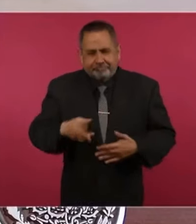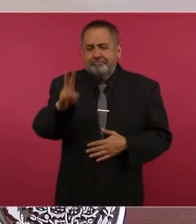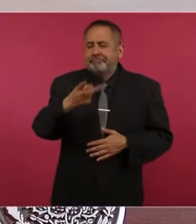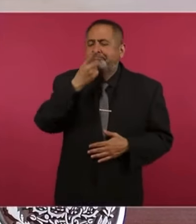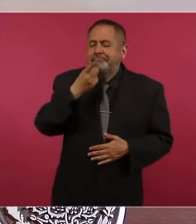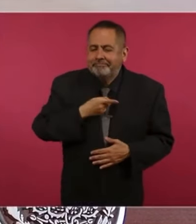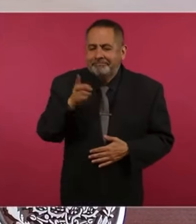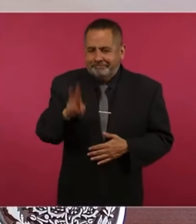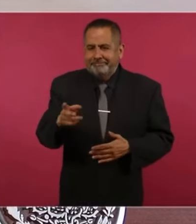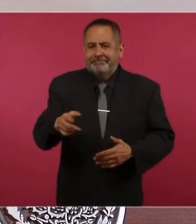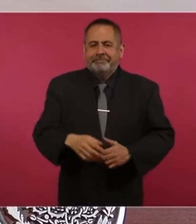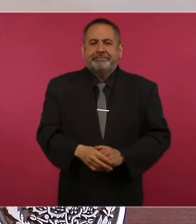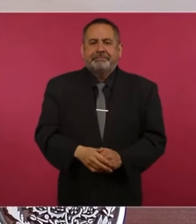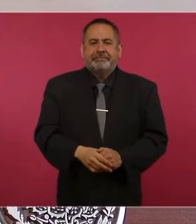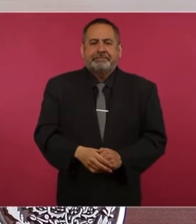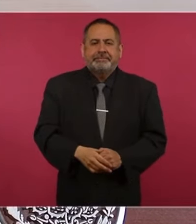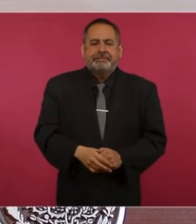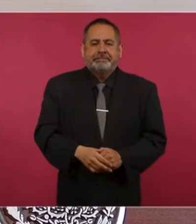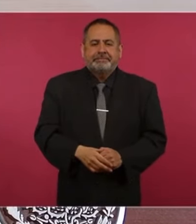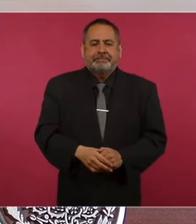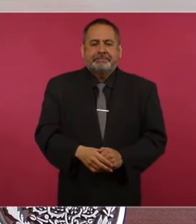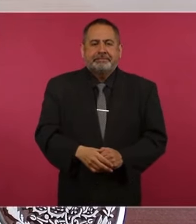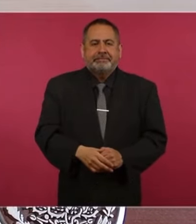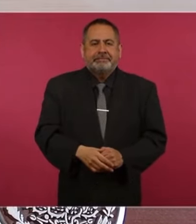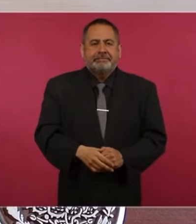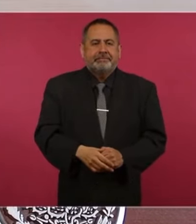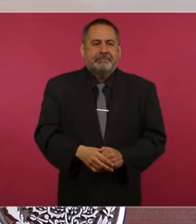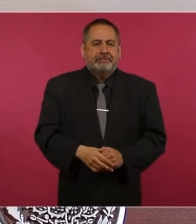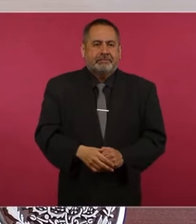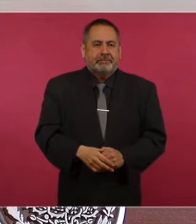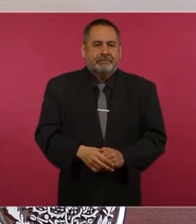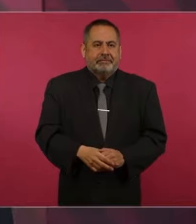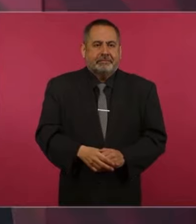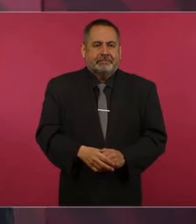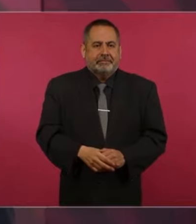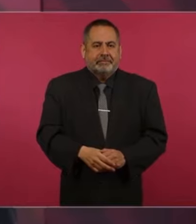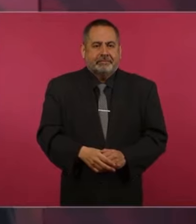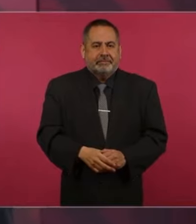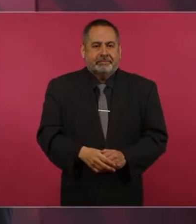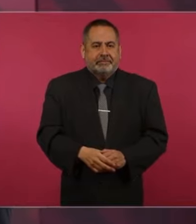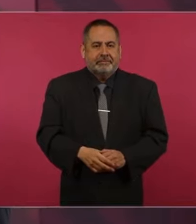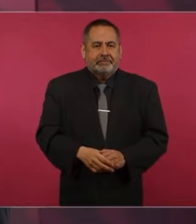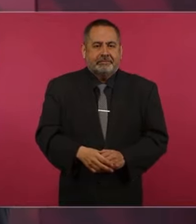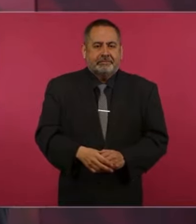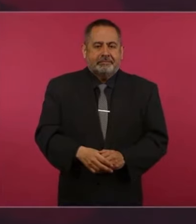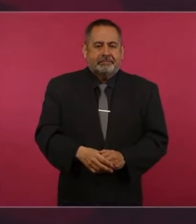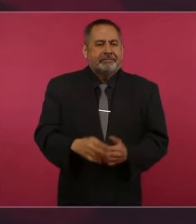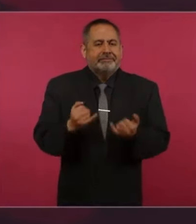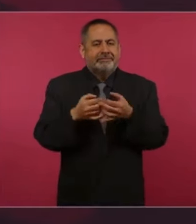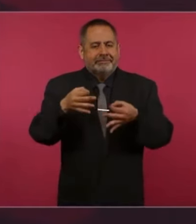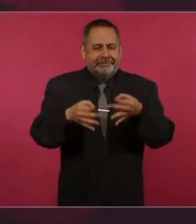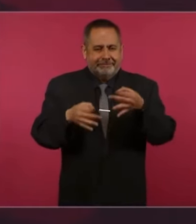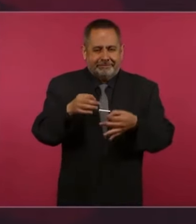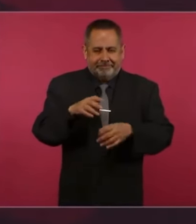¿cómo hacen los jueces o